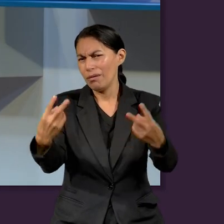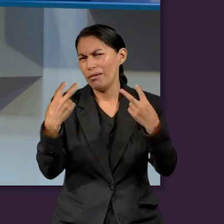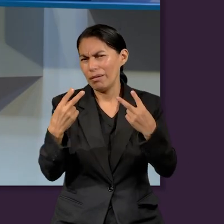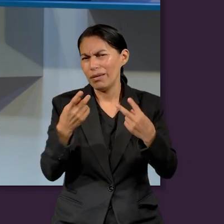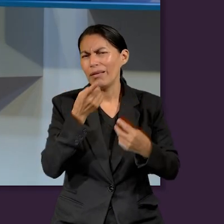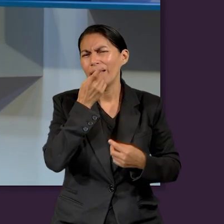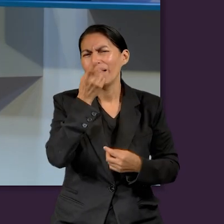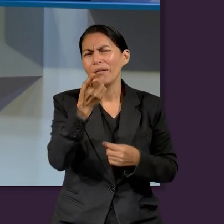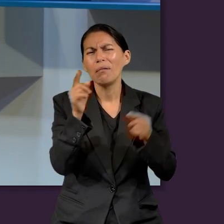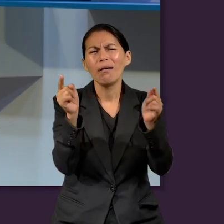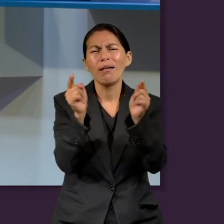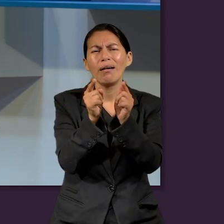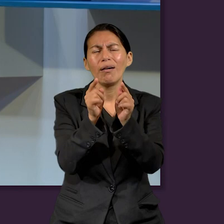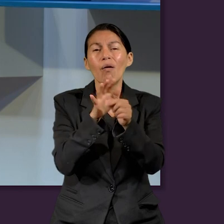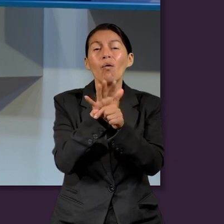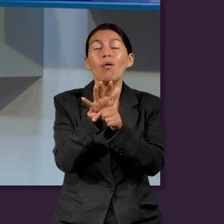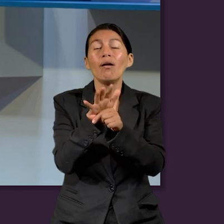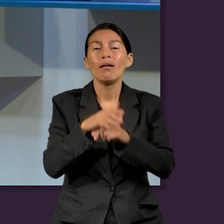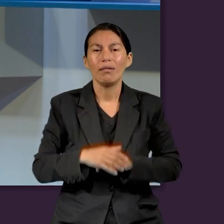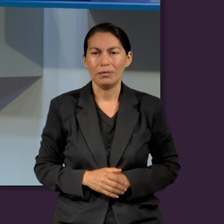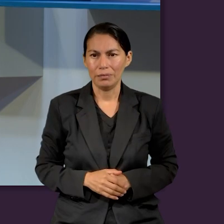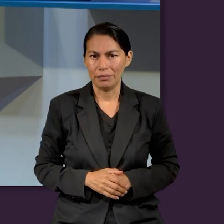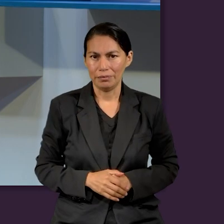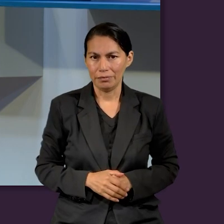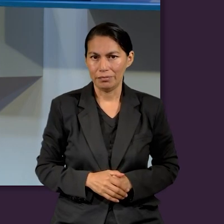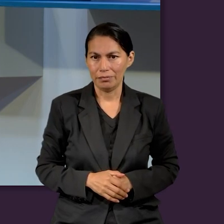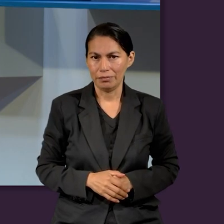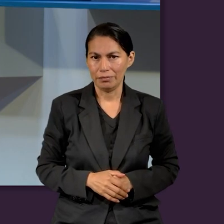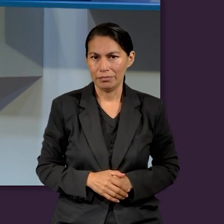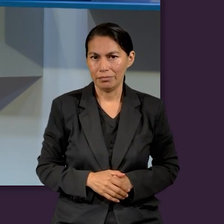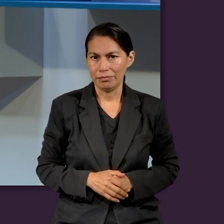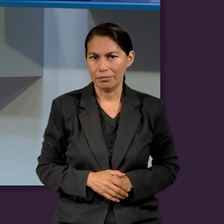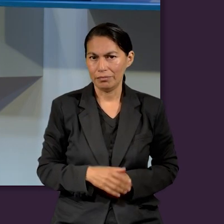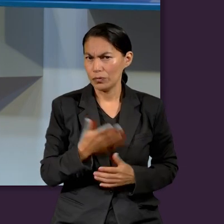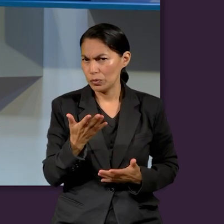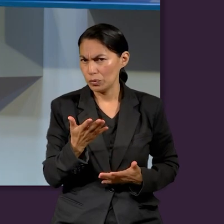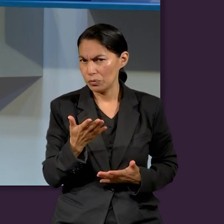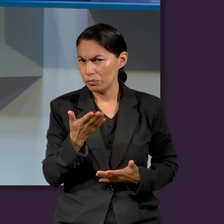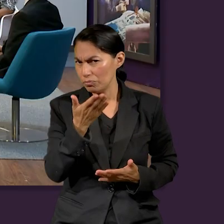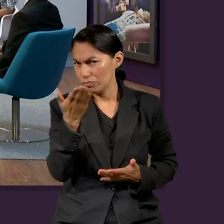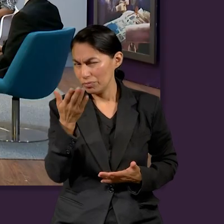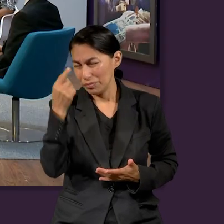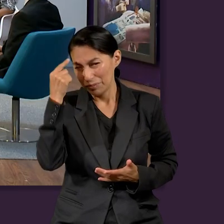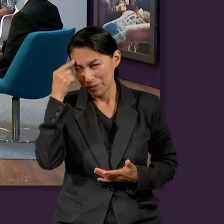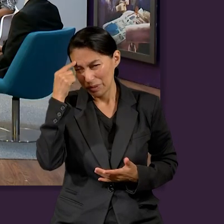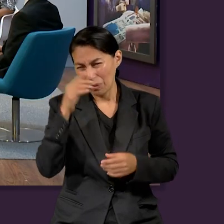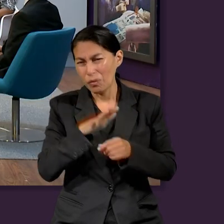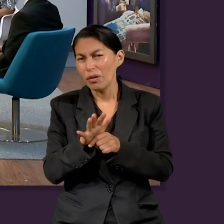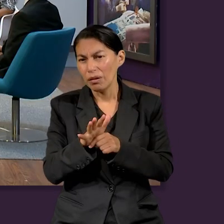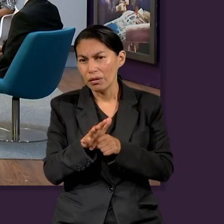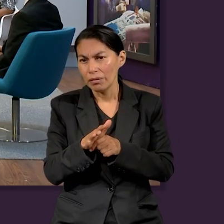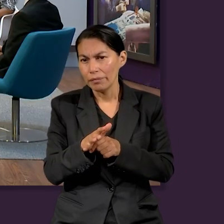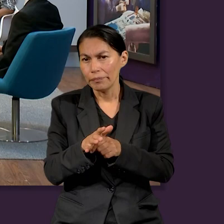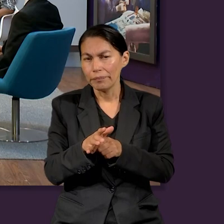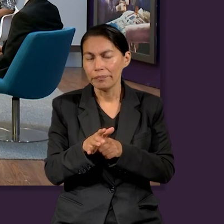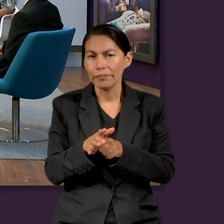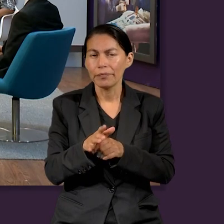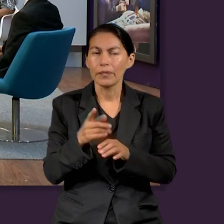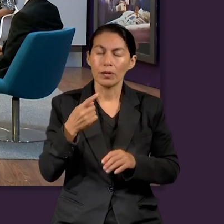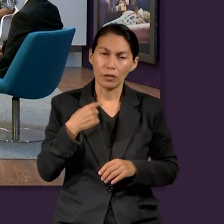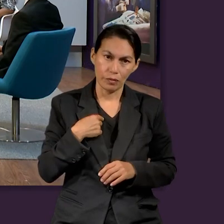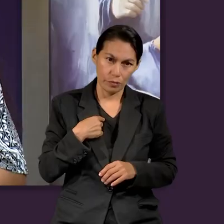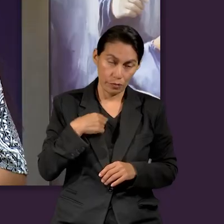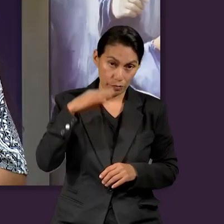amigos que están viéndonos en esta hora? ¿Con qué te quedas tú? ¿Y con qué quisieras que ellos se quedaran también?